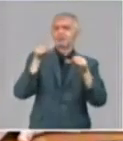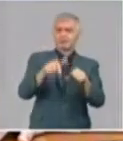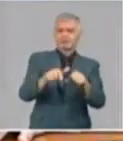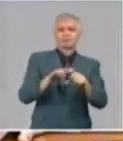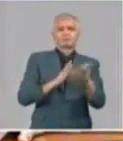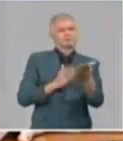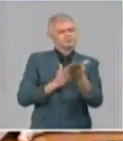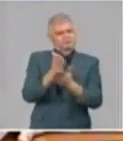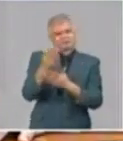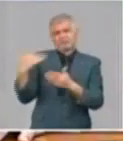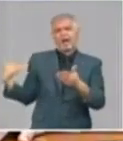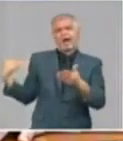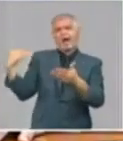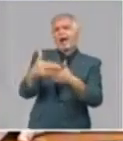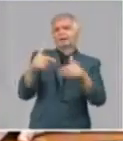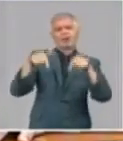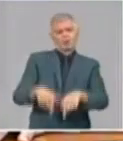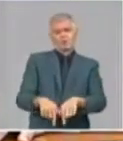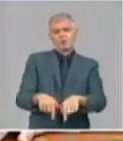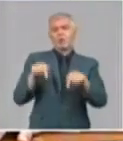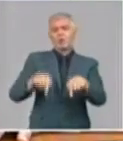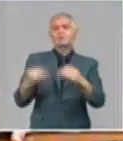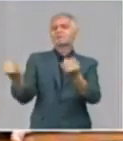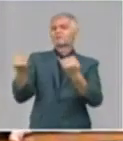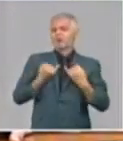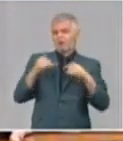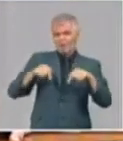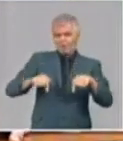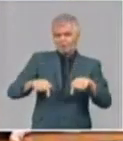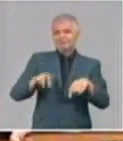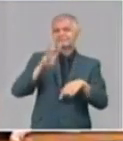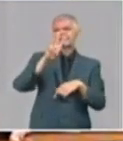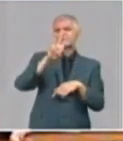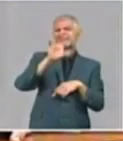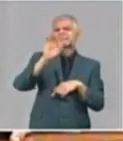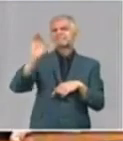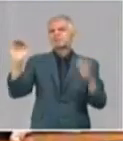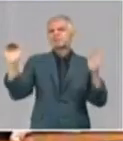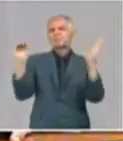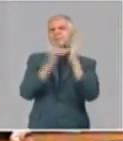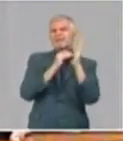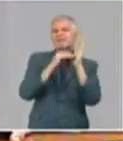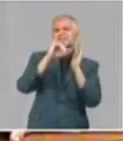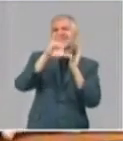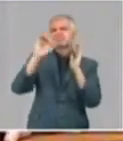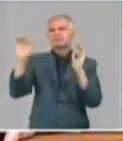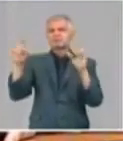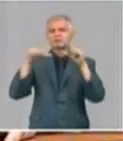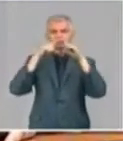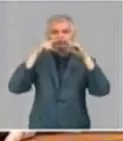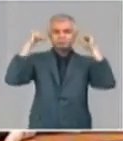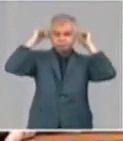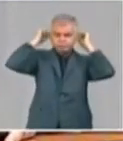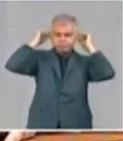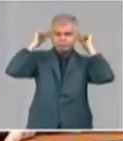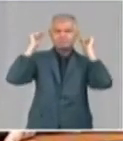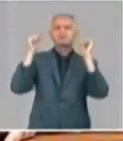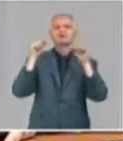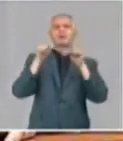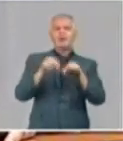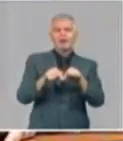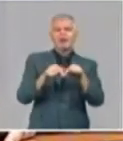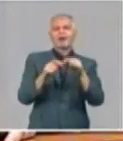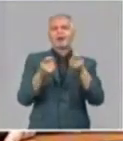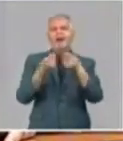ya hoy me dieron una cifra hay más de 300.600 nasoducos que se han hecho entre los